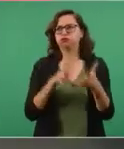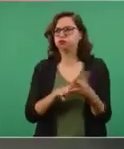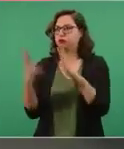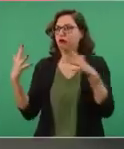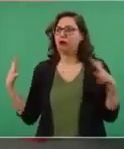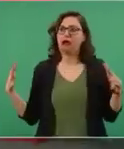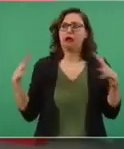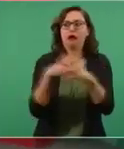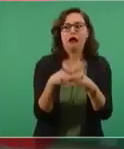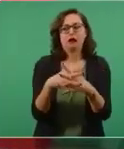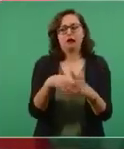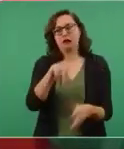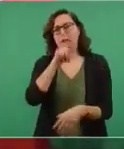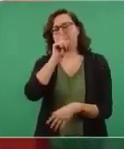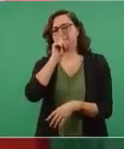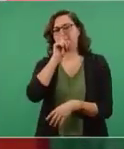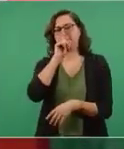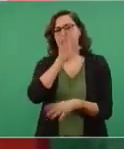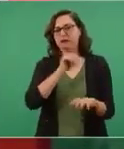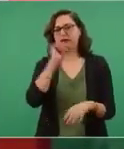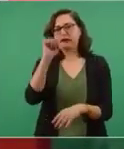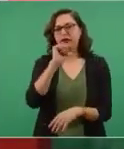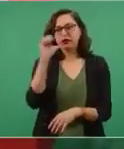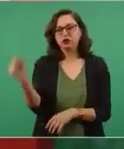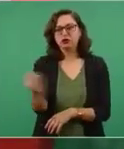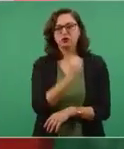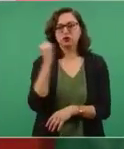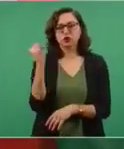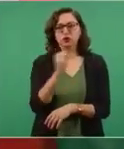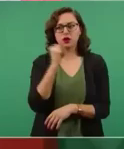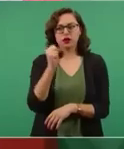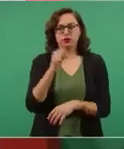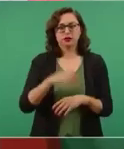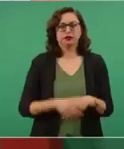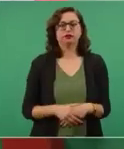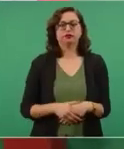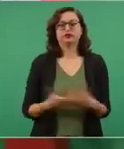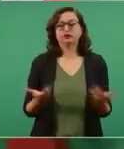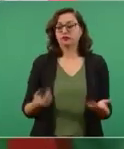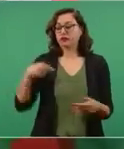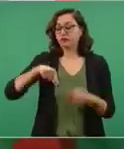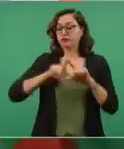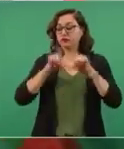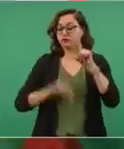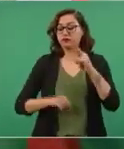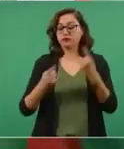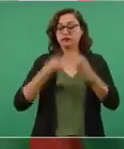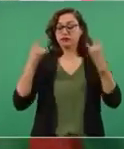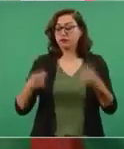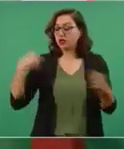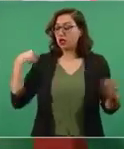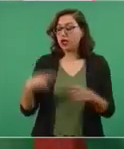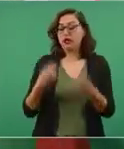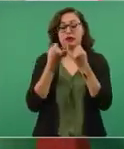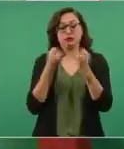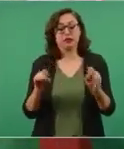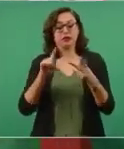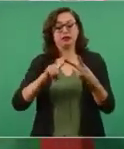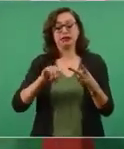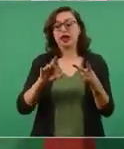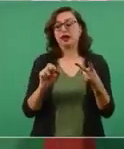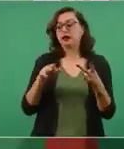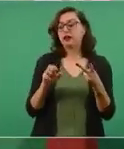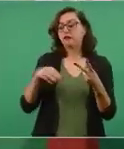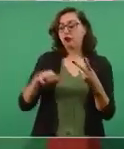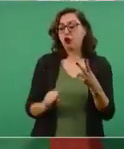Han habido tres transformaciones en la historia de nuestro país, la independencia, la reforma, la revolución, y nosotros estamos llevando a